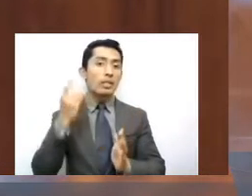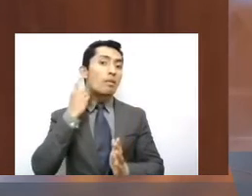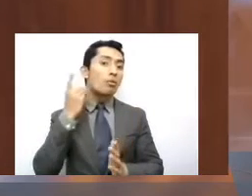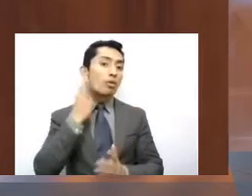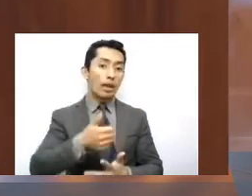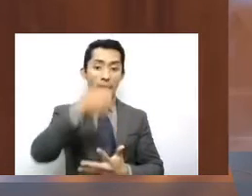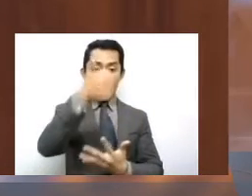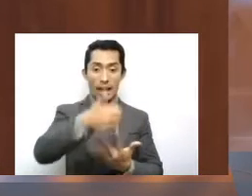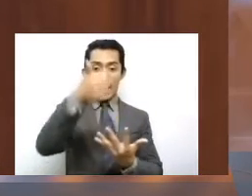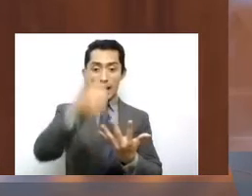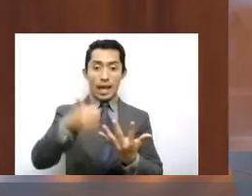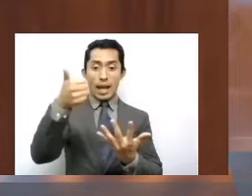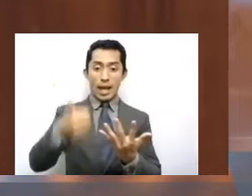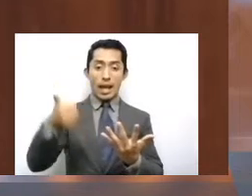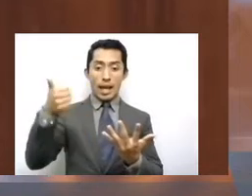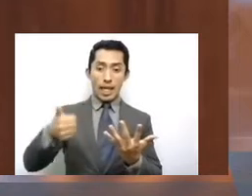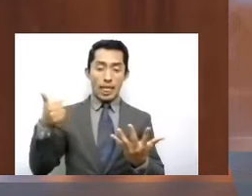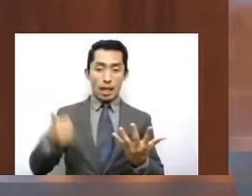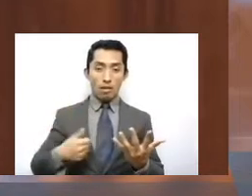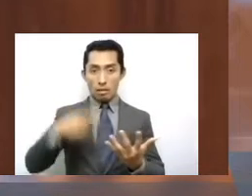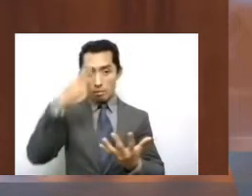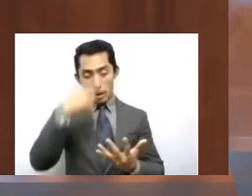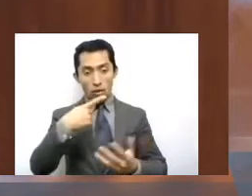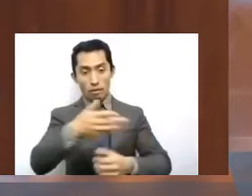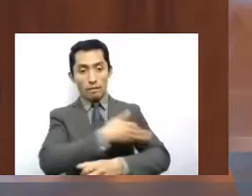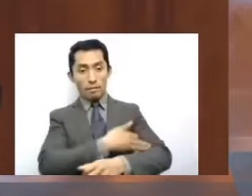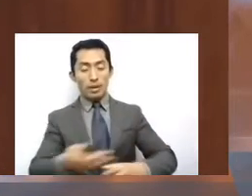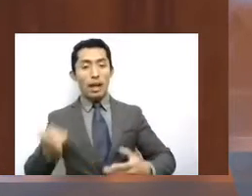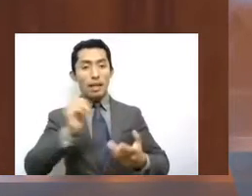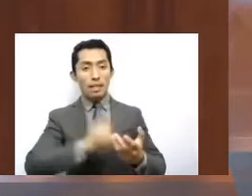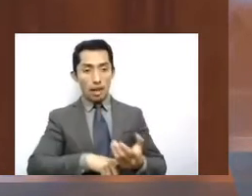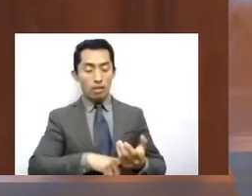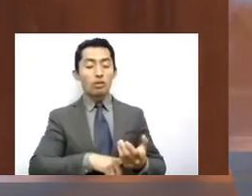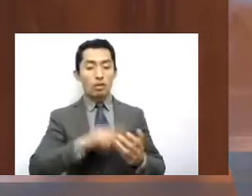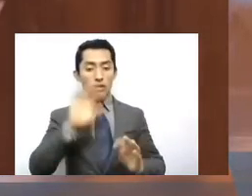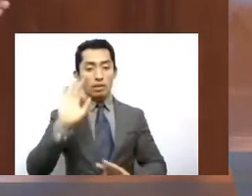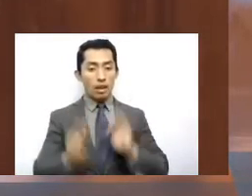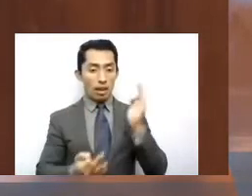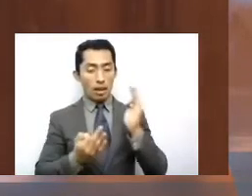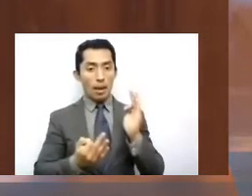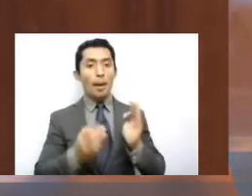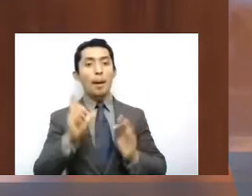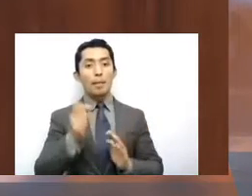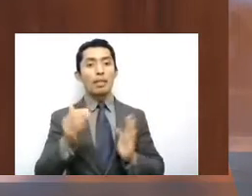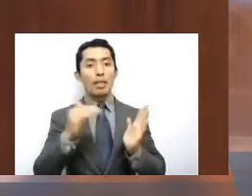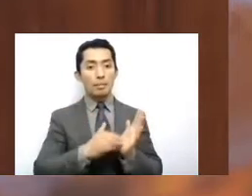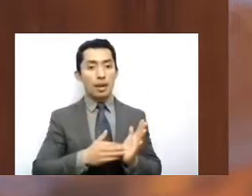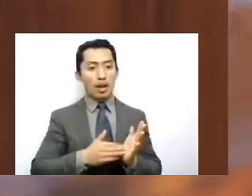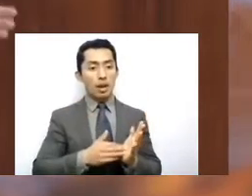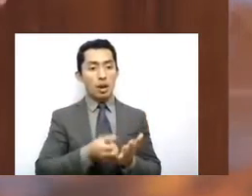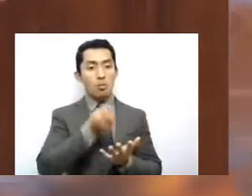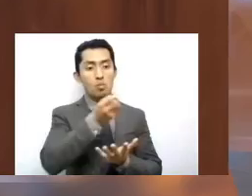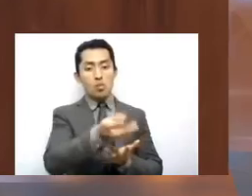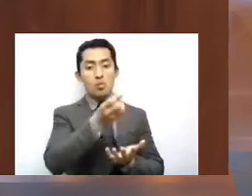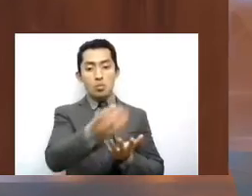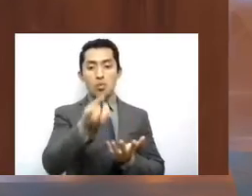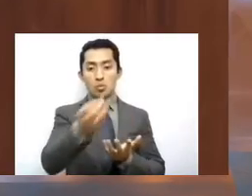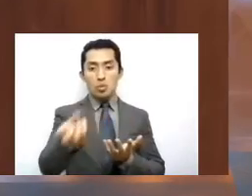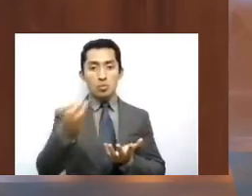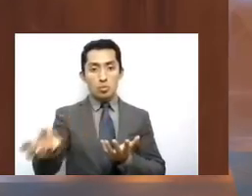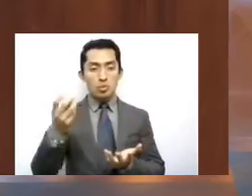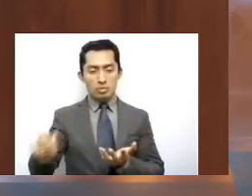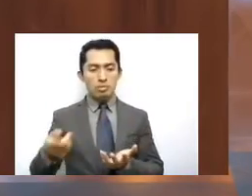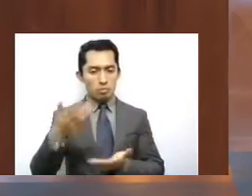salud, en el tema de Insabi, que supuestamente el gobierno federal se tenía que hacer cargo ya de todo el sistema de salud